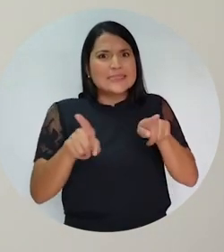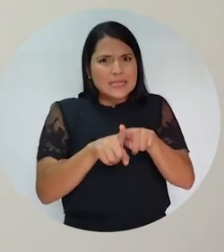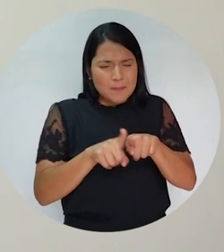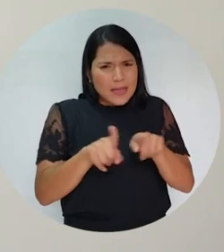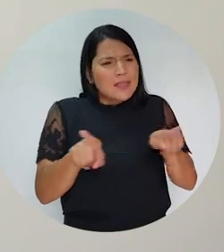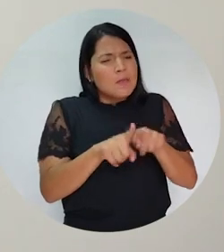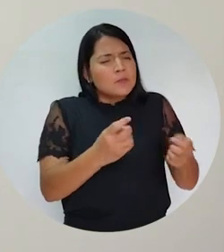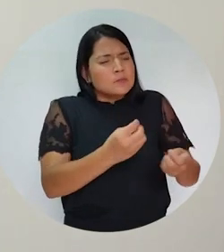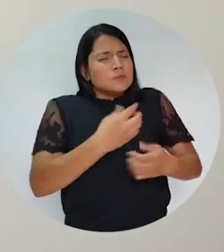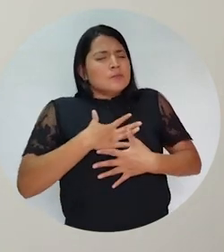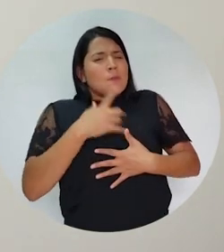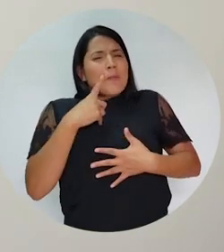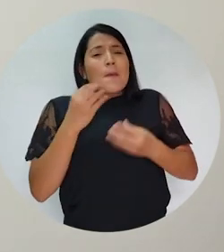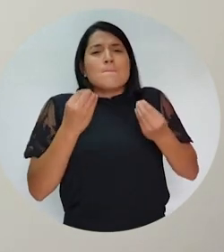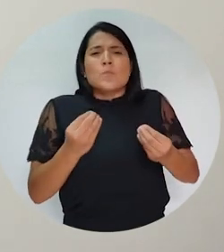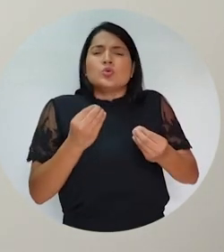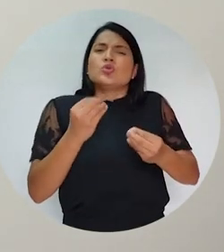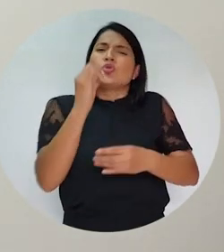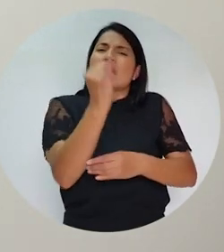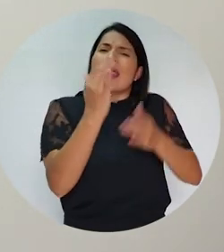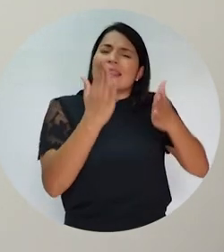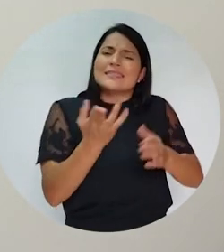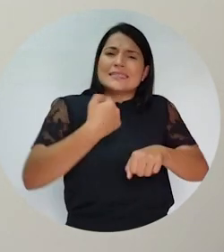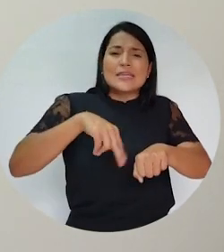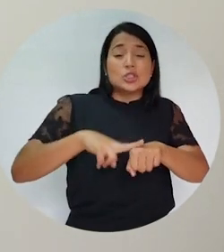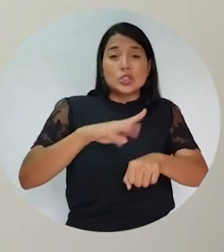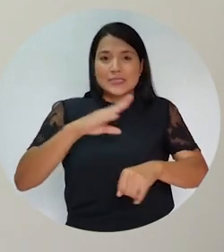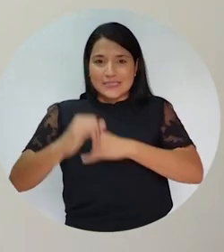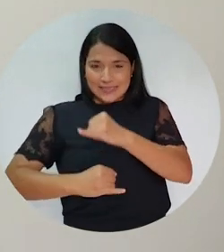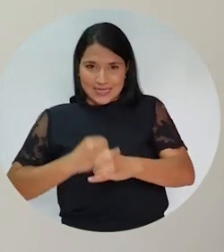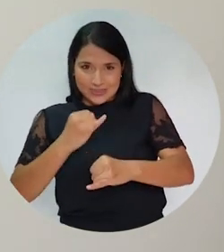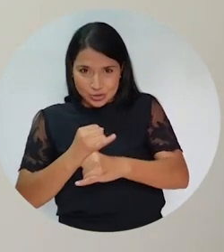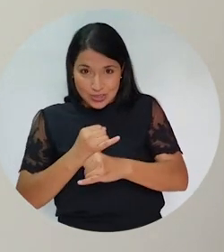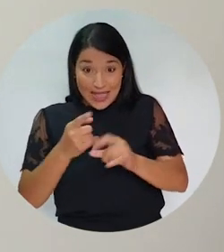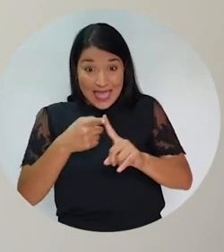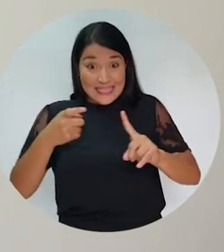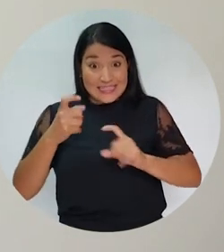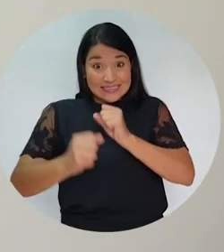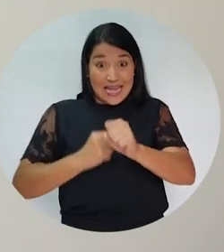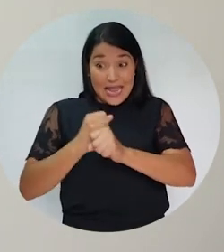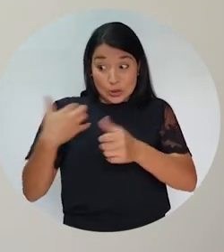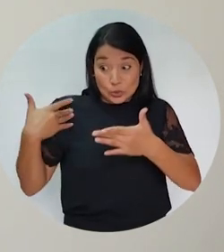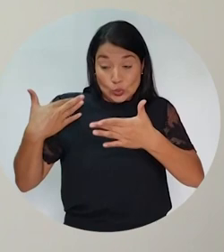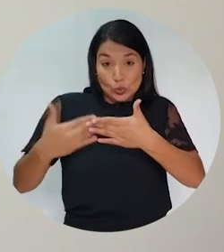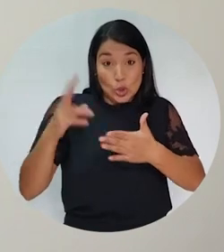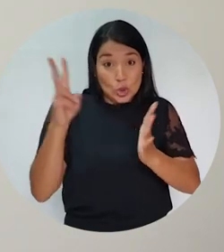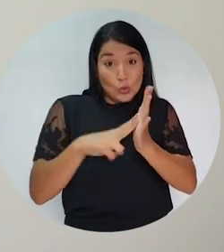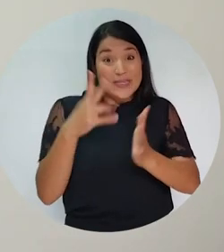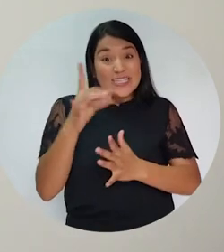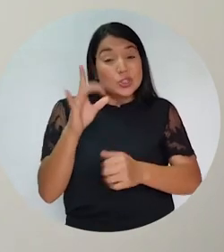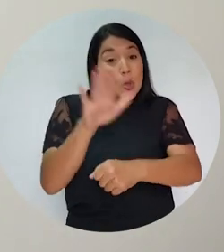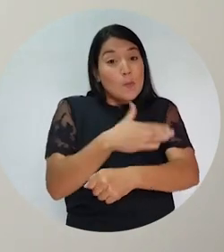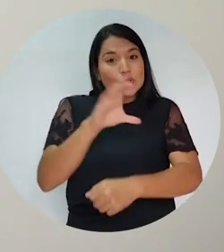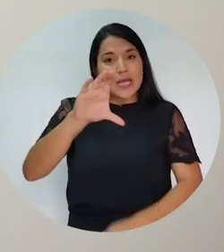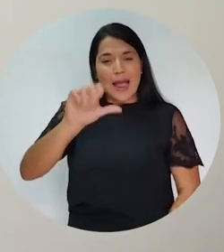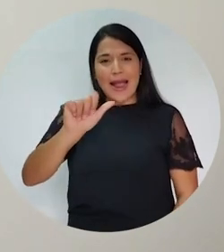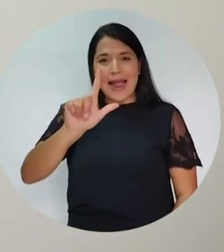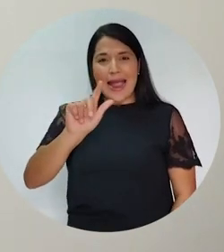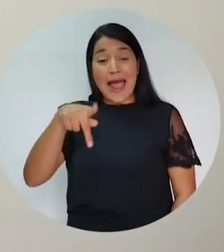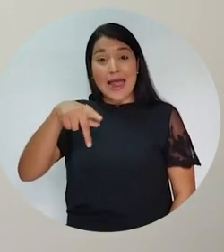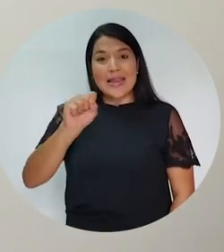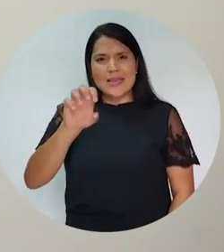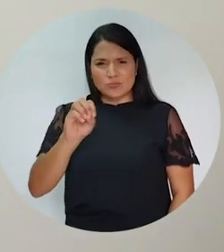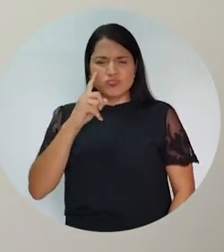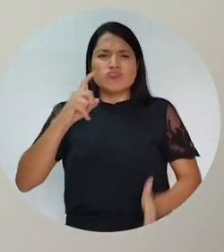inspiración para muchos artistas nacionales e internacionales. Desde el 2018, el calipso es